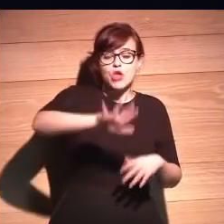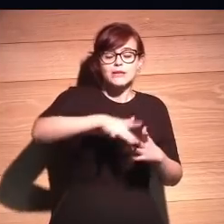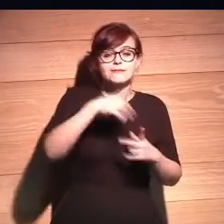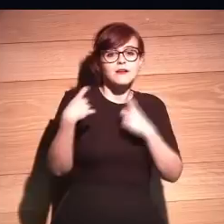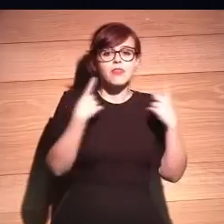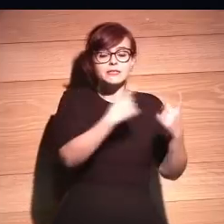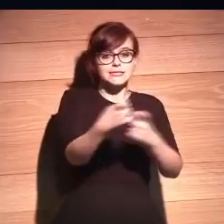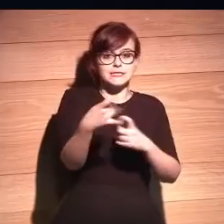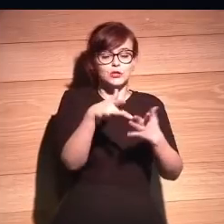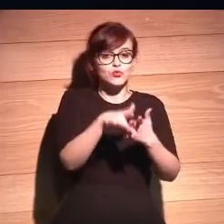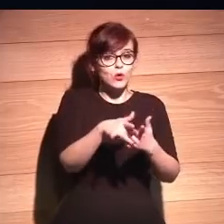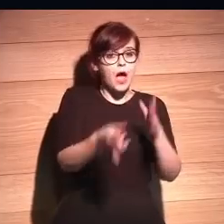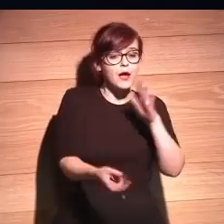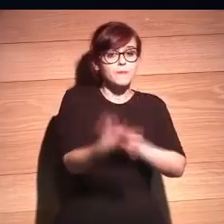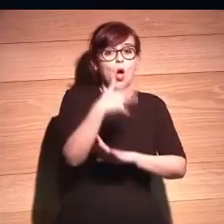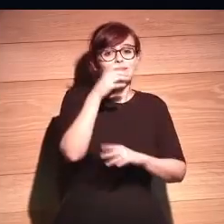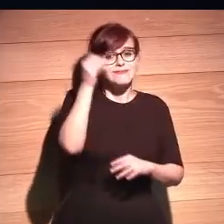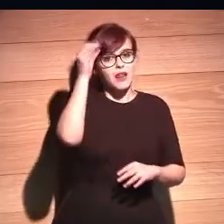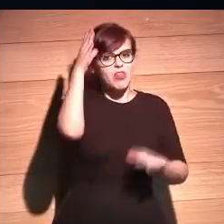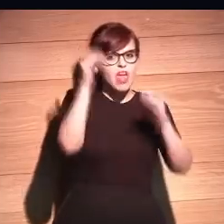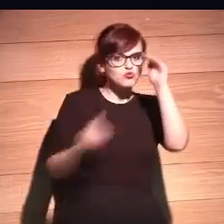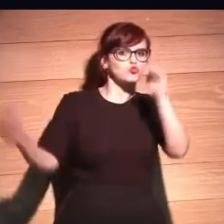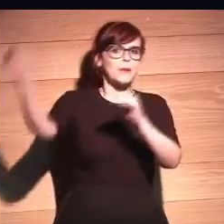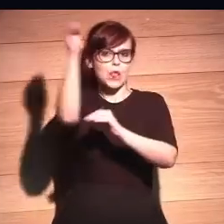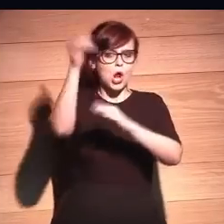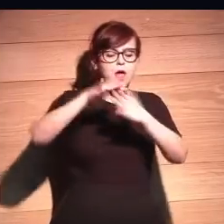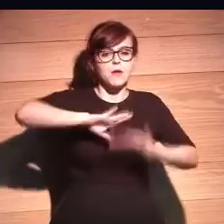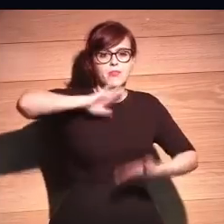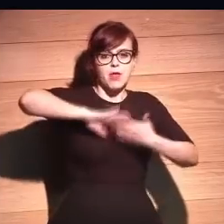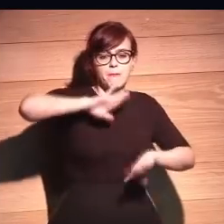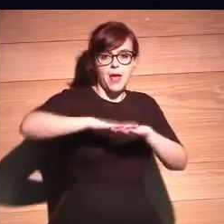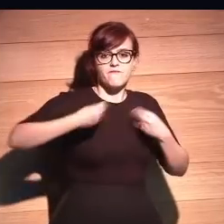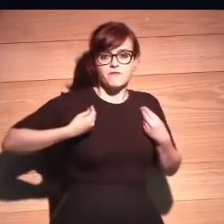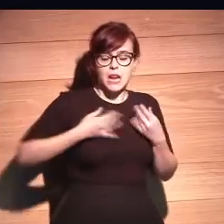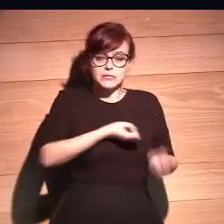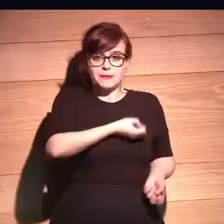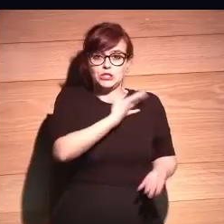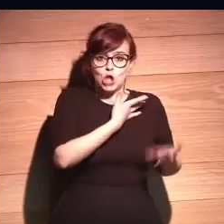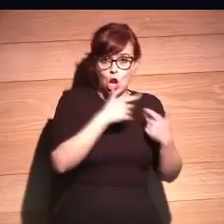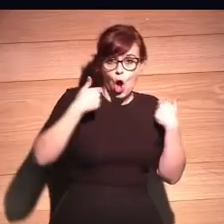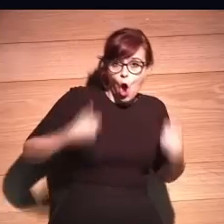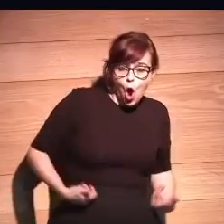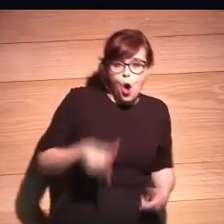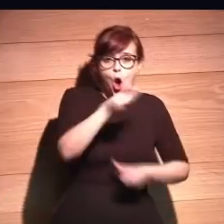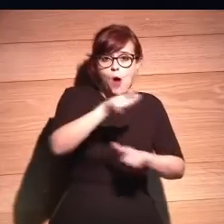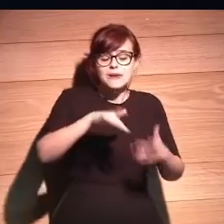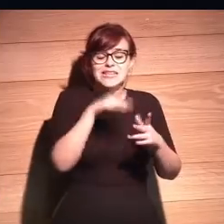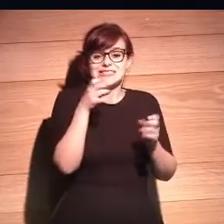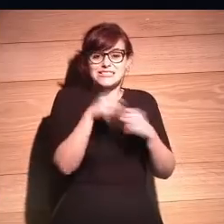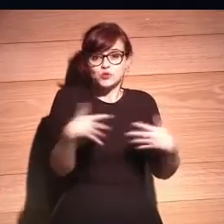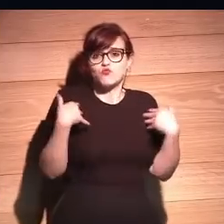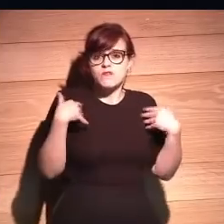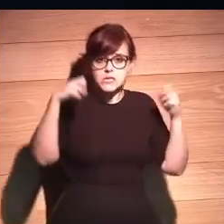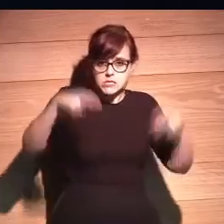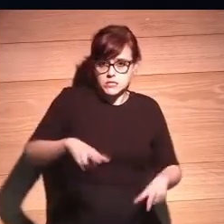necesitaría la existencia de una inteligencia superior, capaz de vivir todas las pasiones de los hombres sin sentir ninguna de